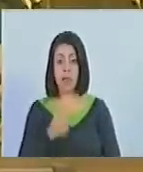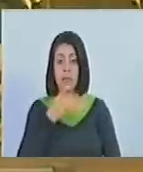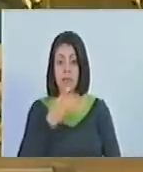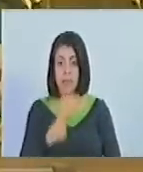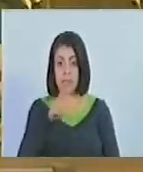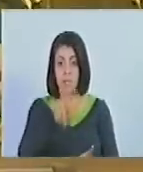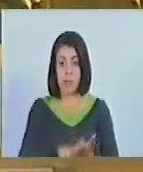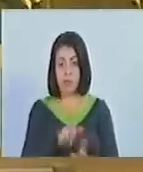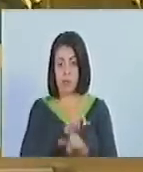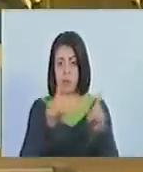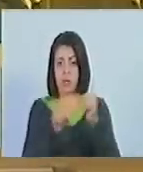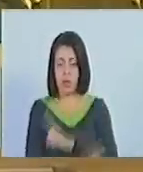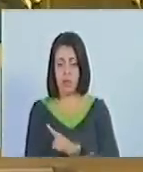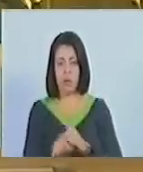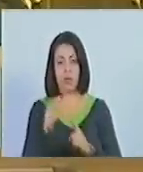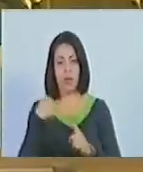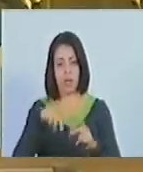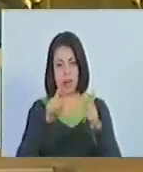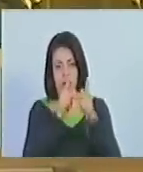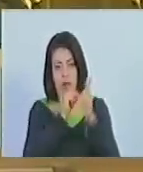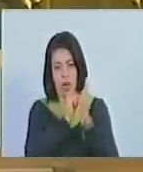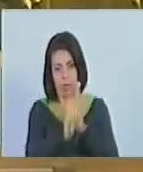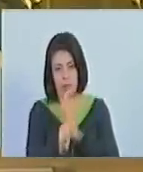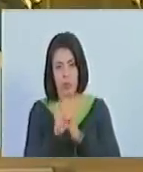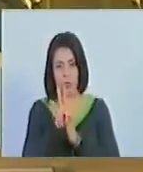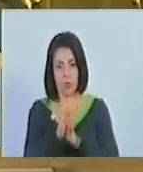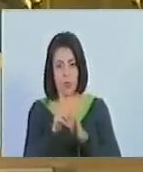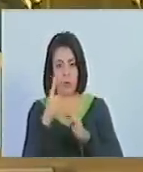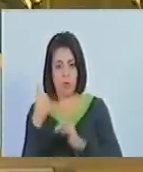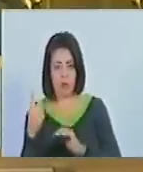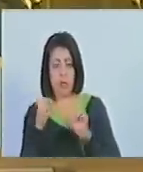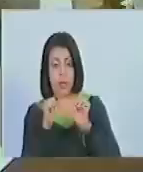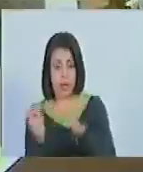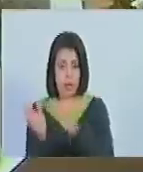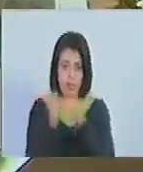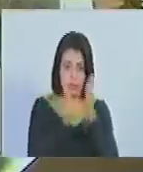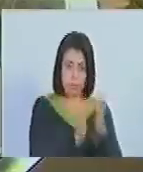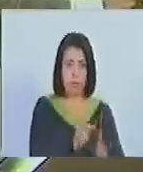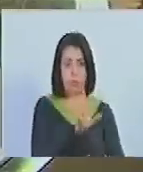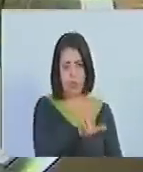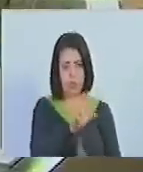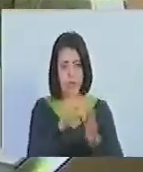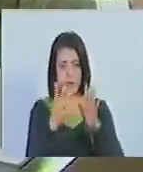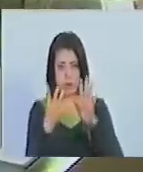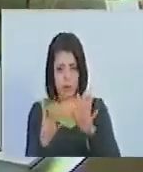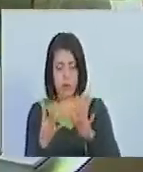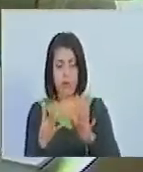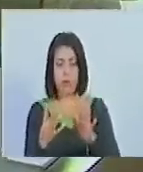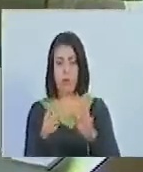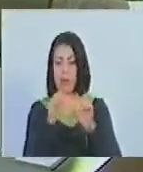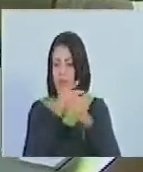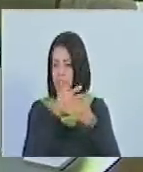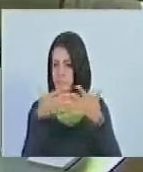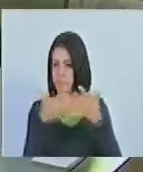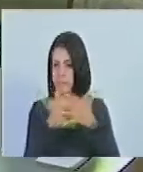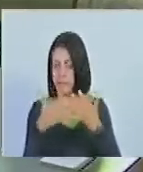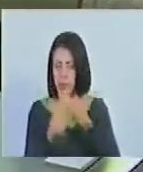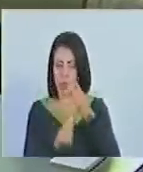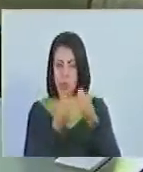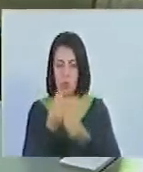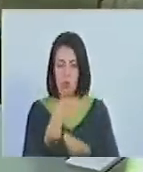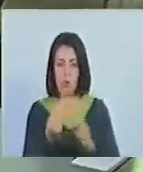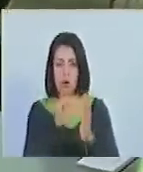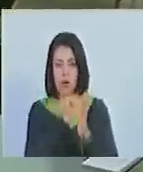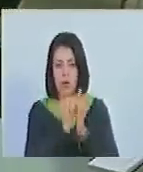propone aprobar con modificación el contenido del artículo 41 que pasa a ser el artículo 39, quedando redactado de la siguiente